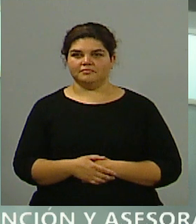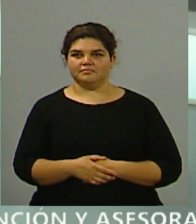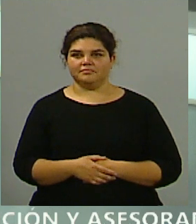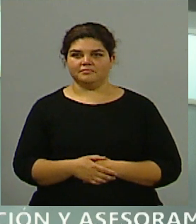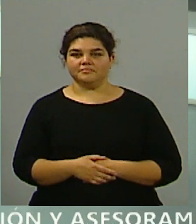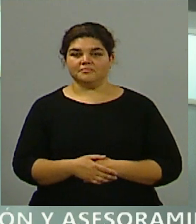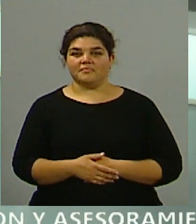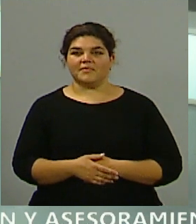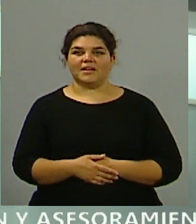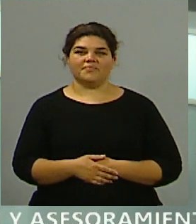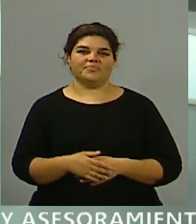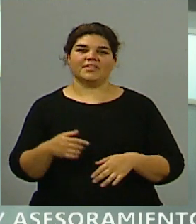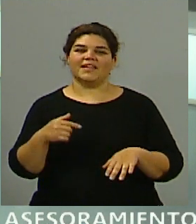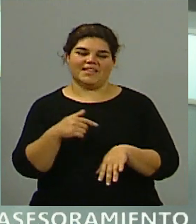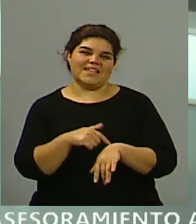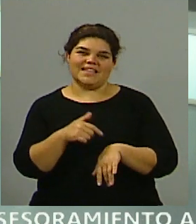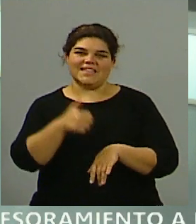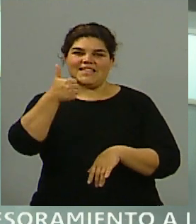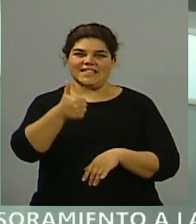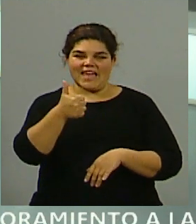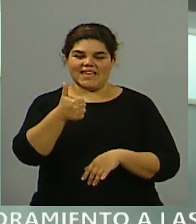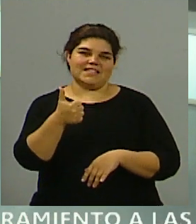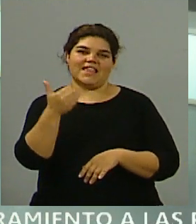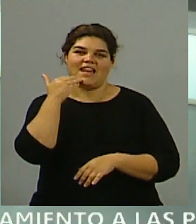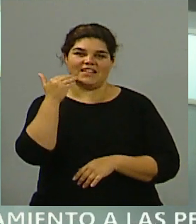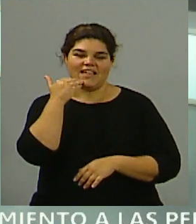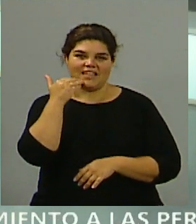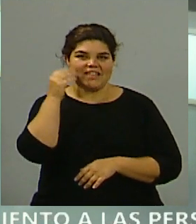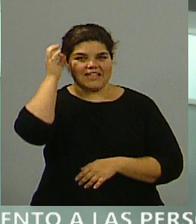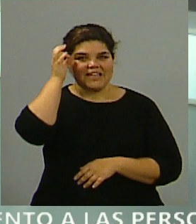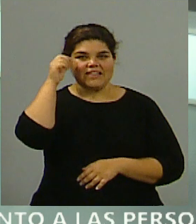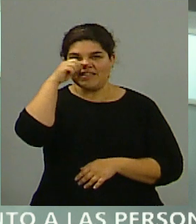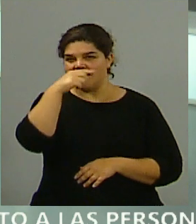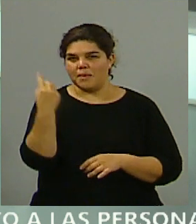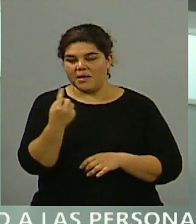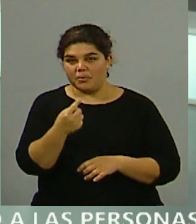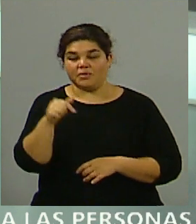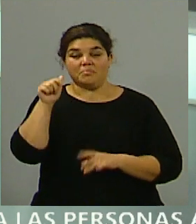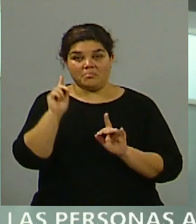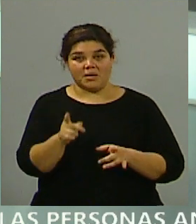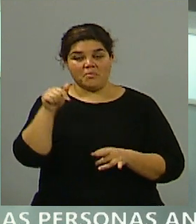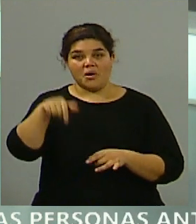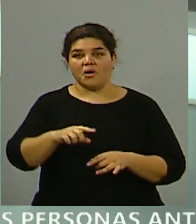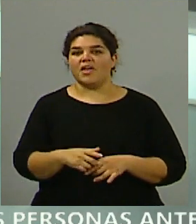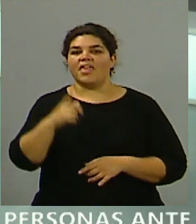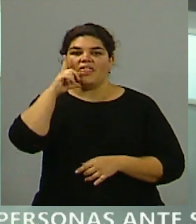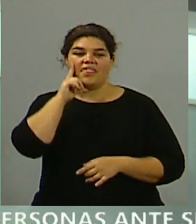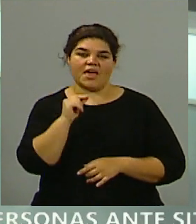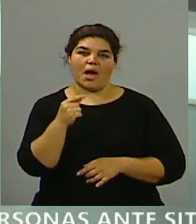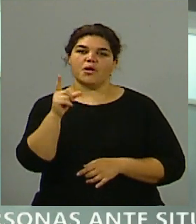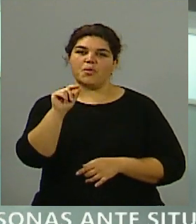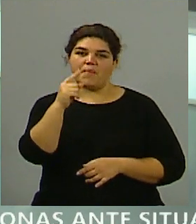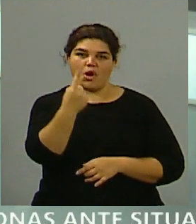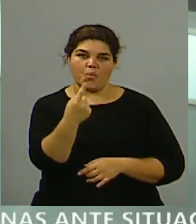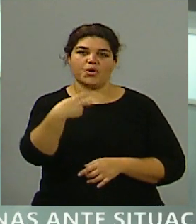37 minutos pasan de la hora 18, comenzamos otro bloque de este programa Apuntes en este día 1 de noviembre, ya